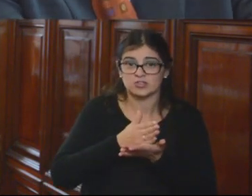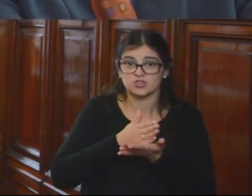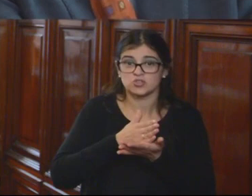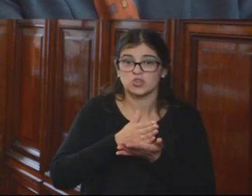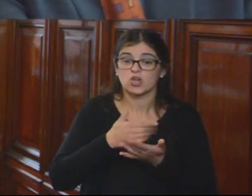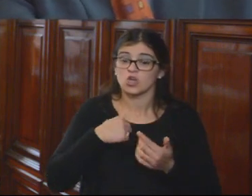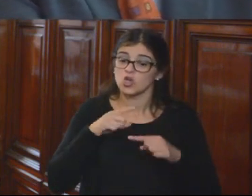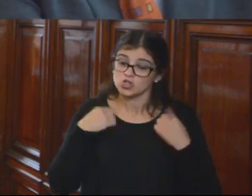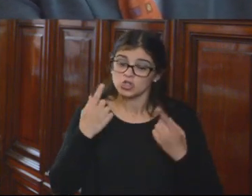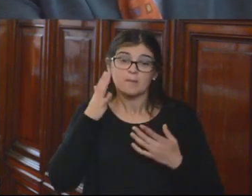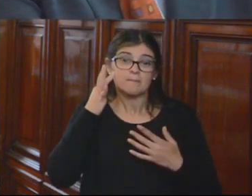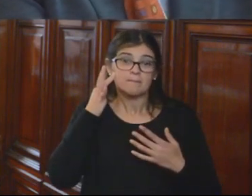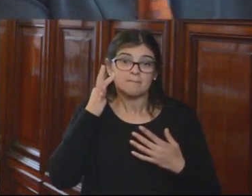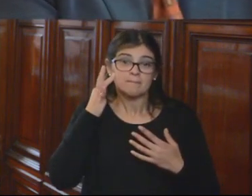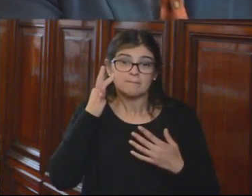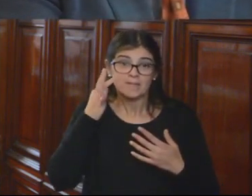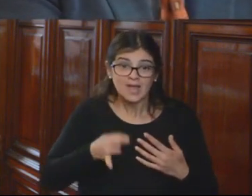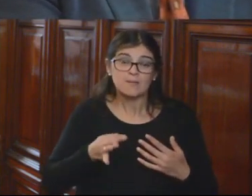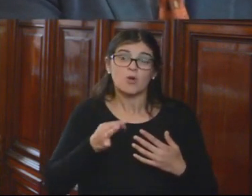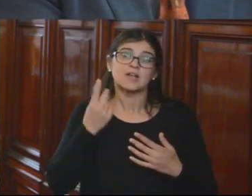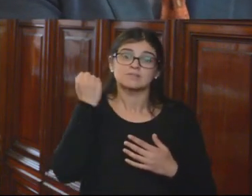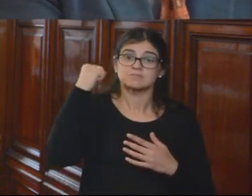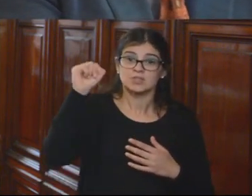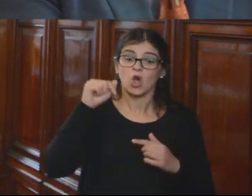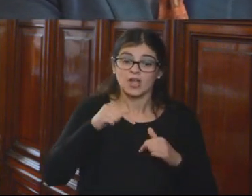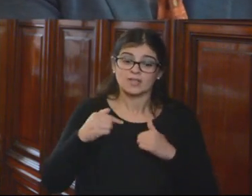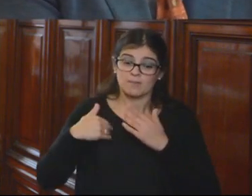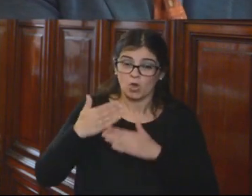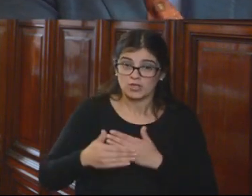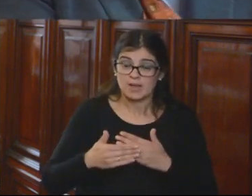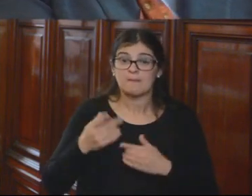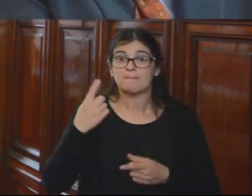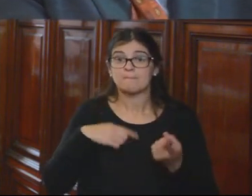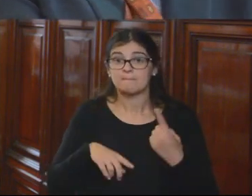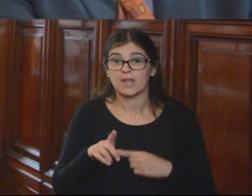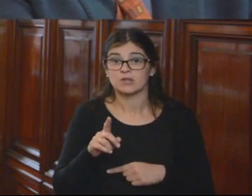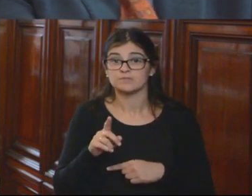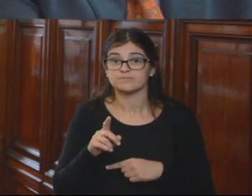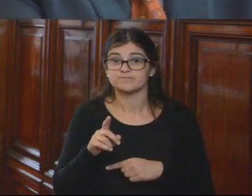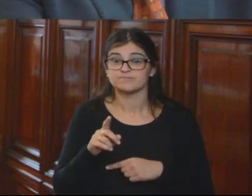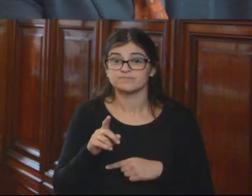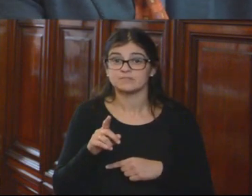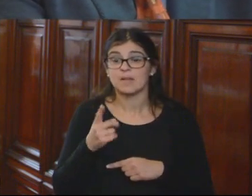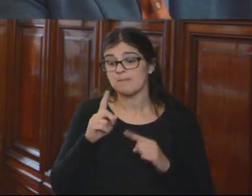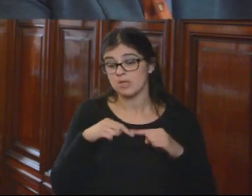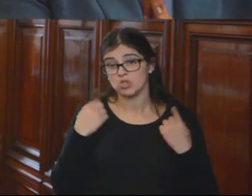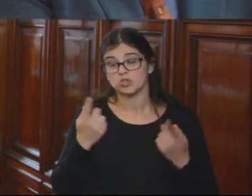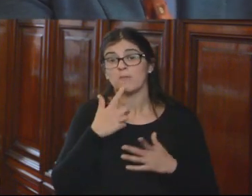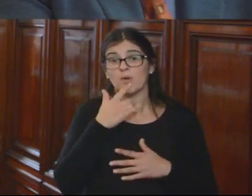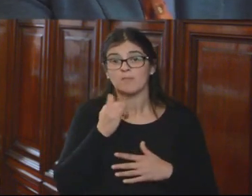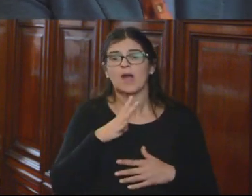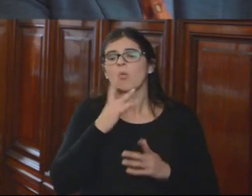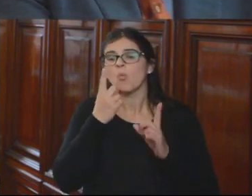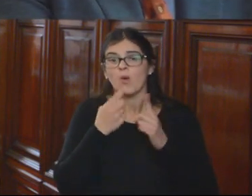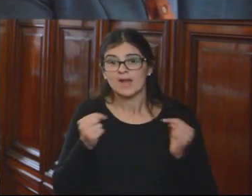que nosotros consideramos han sido vulnerados con este proceder. Pero para nosotros, por ejemplo, hay un